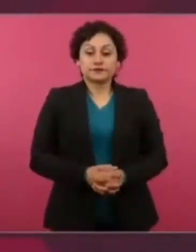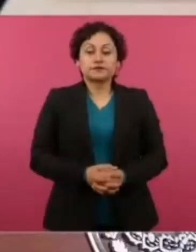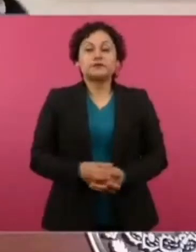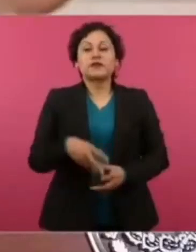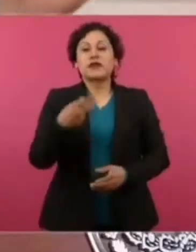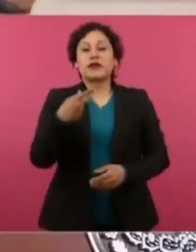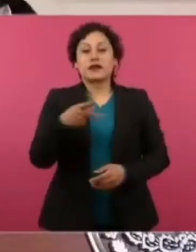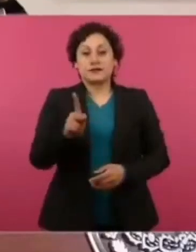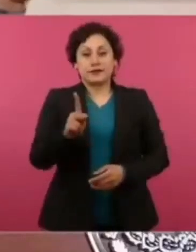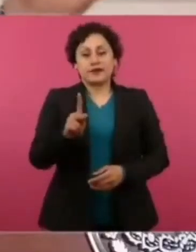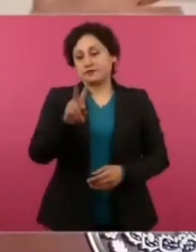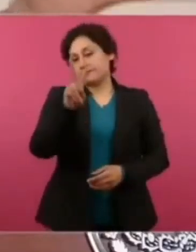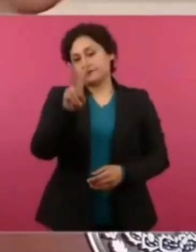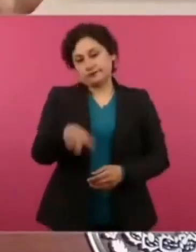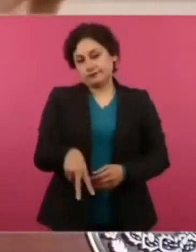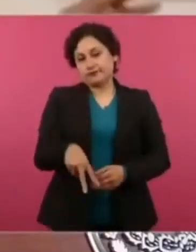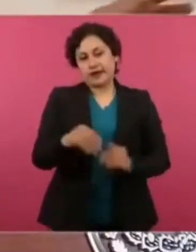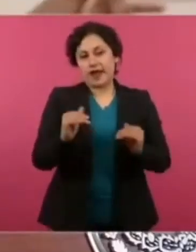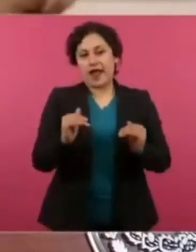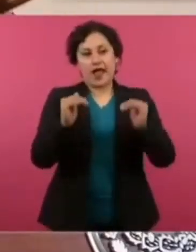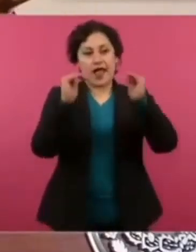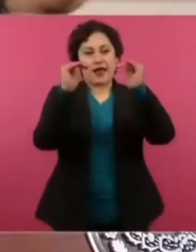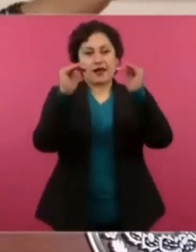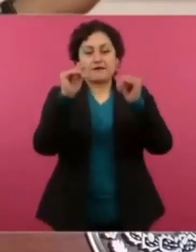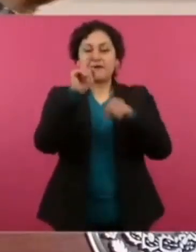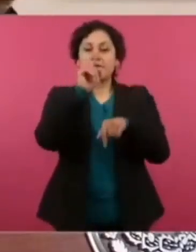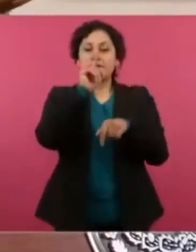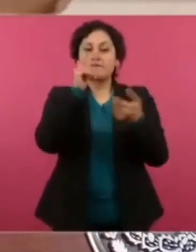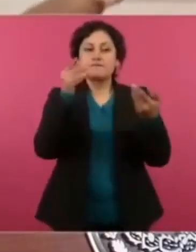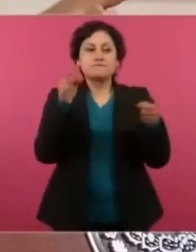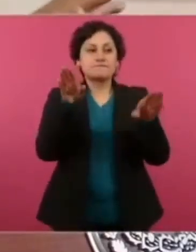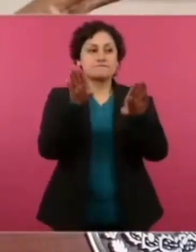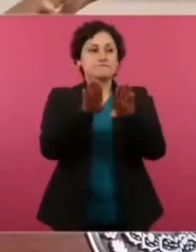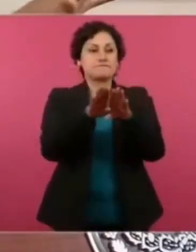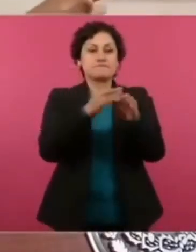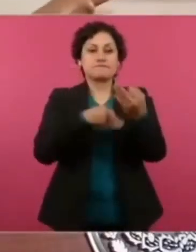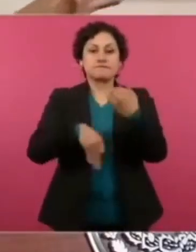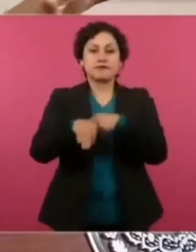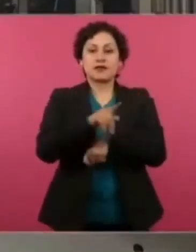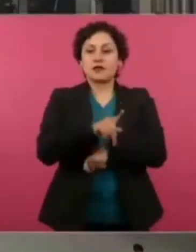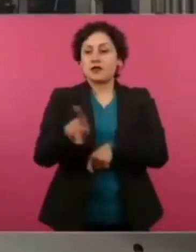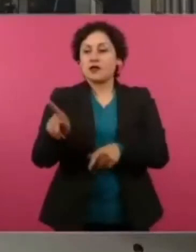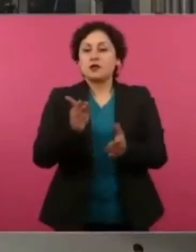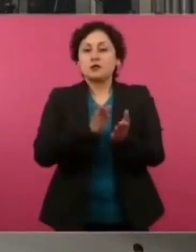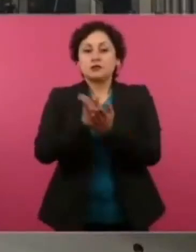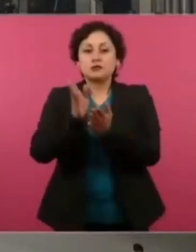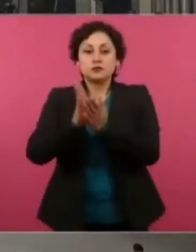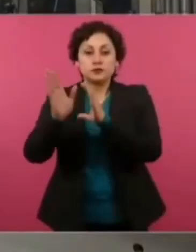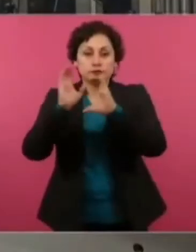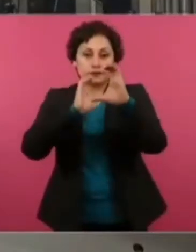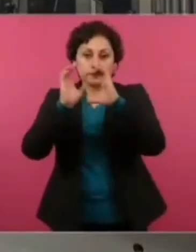arriba, acuerdos arriba y todos los periodistas a modo.